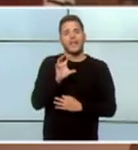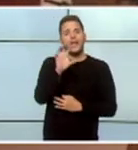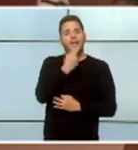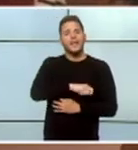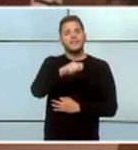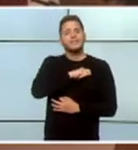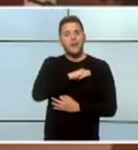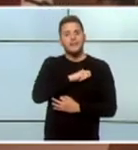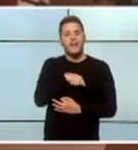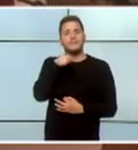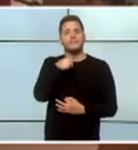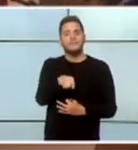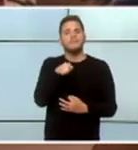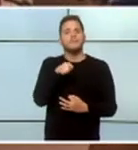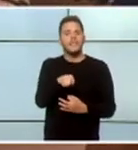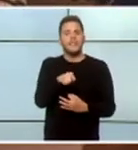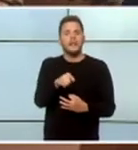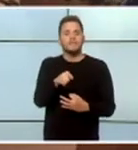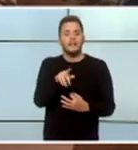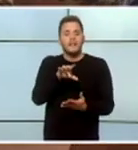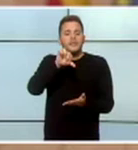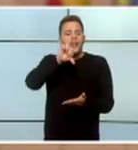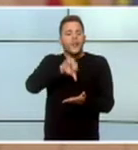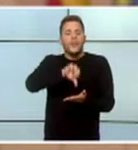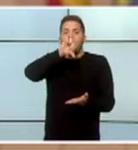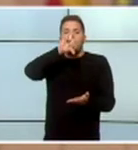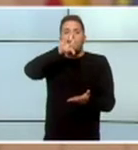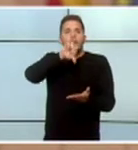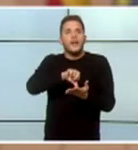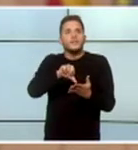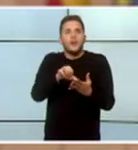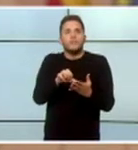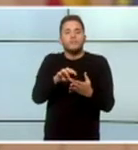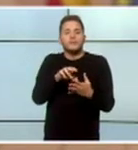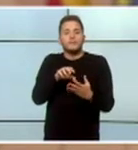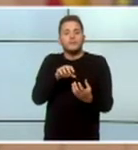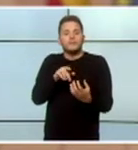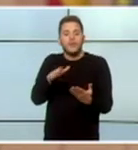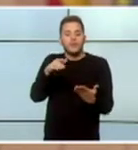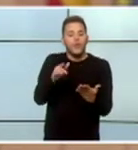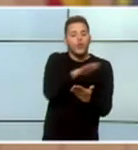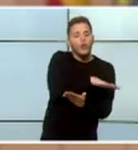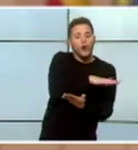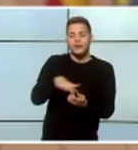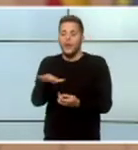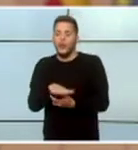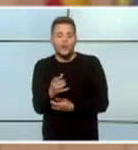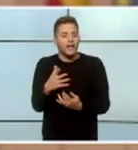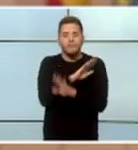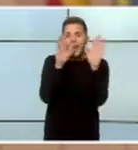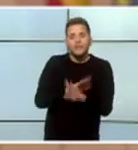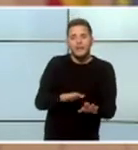autopista inmensa... ...una autopista central... ...en la que muchos... ...de un lado y de otro... ...nos hemos terminado poniendo de